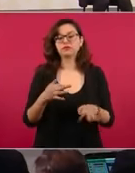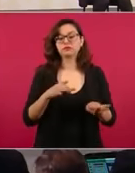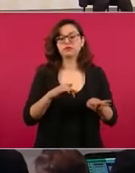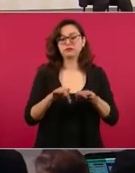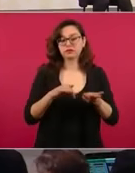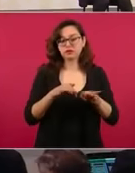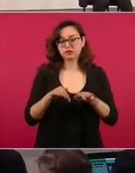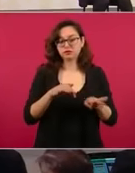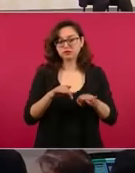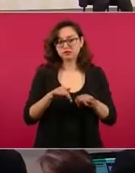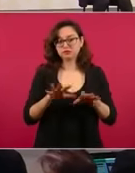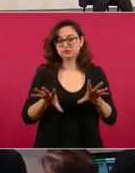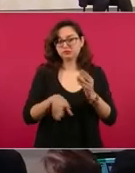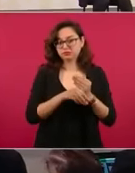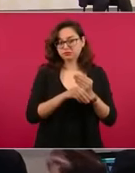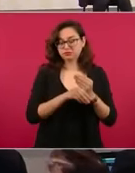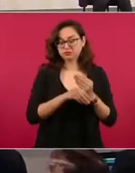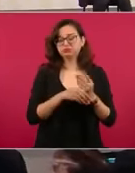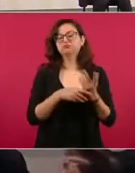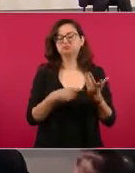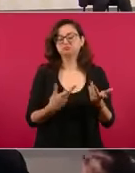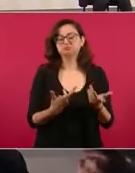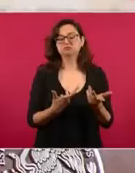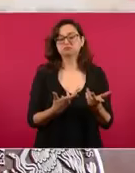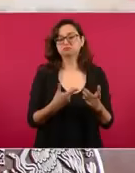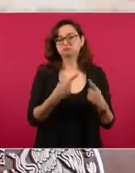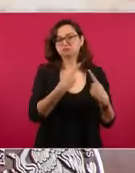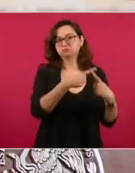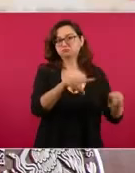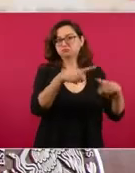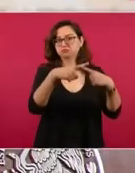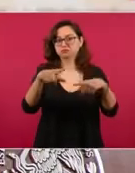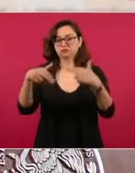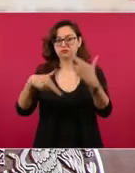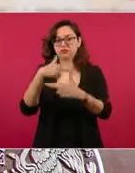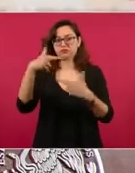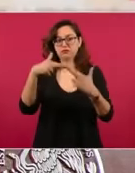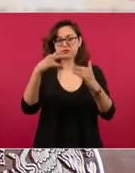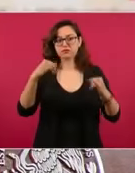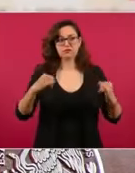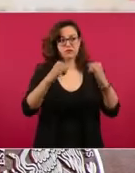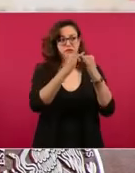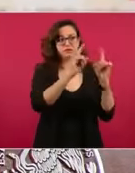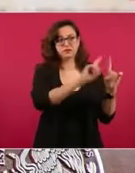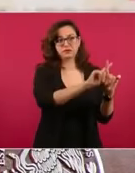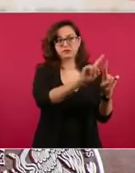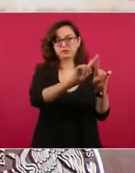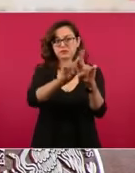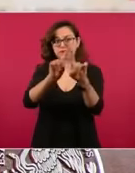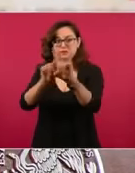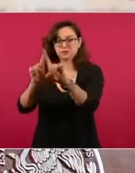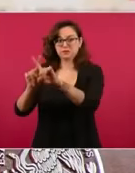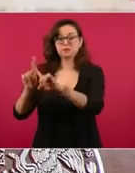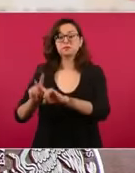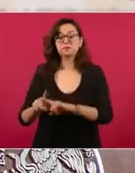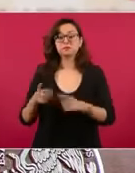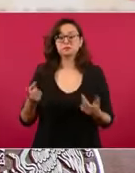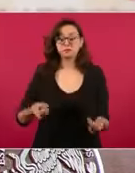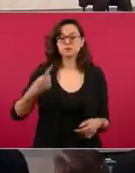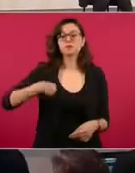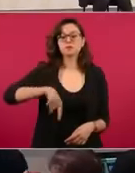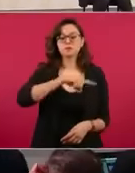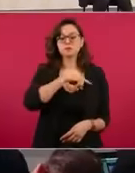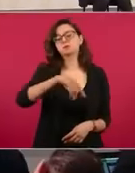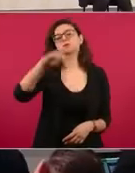jornada acumulada, homologado esto en cada una de las diferentes instituciones. Entonces, creemos que con